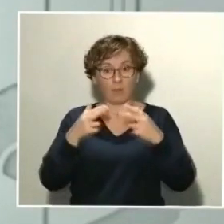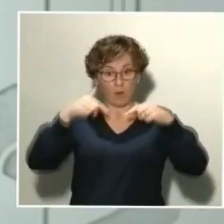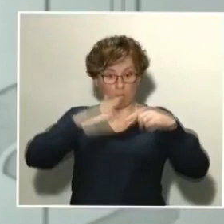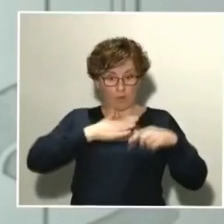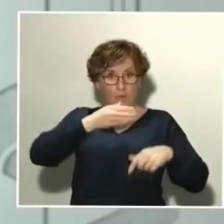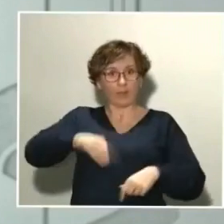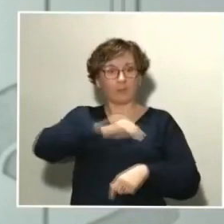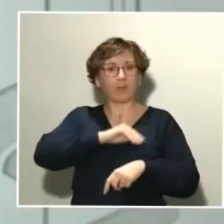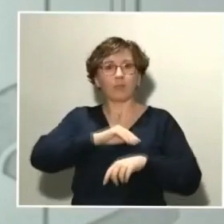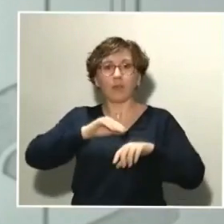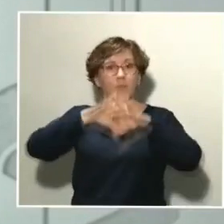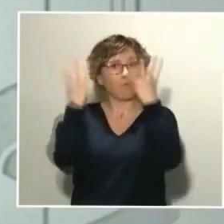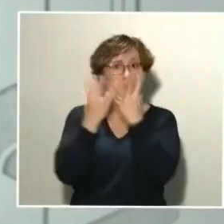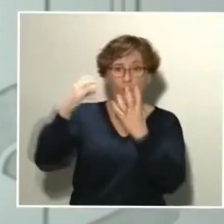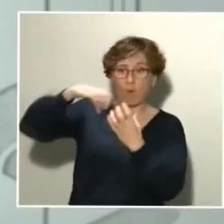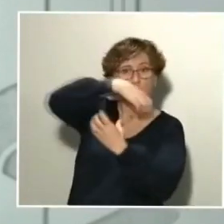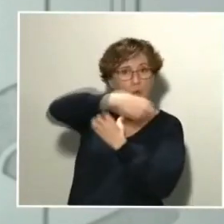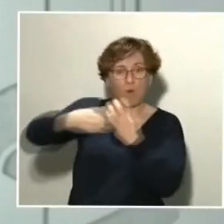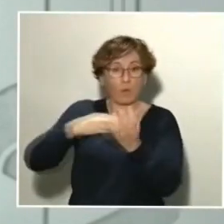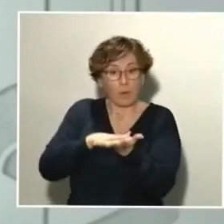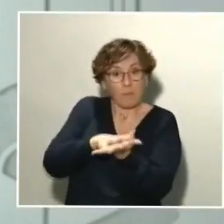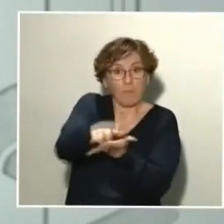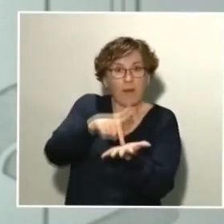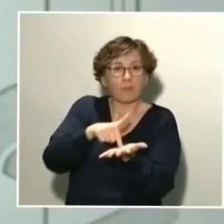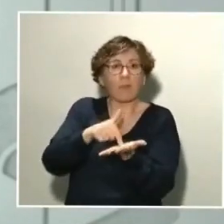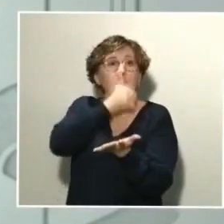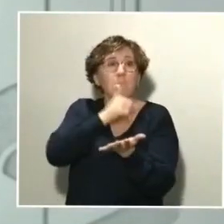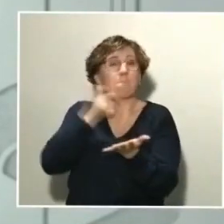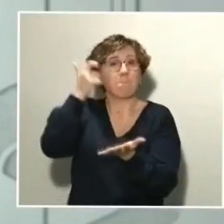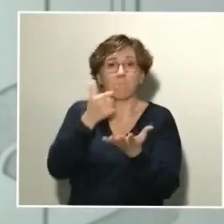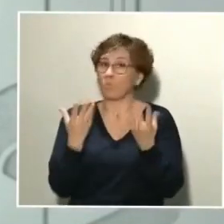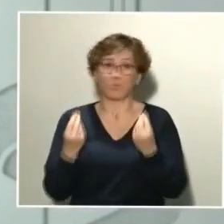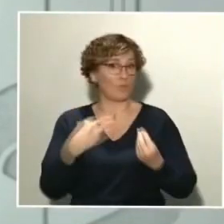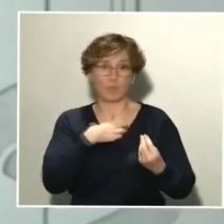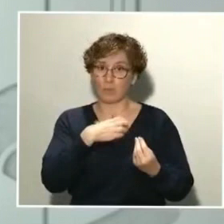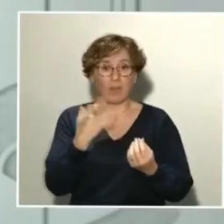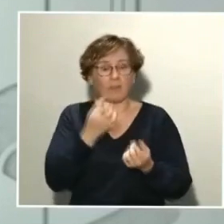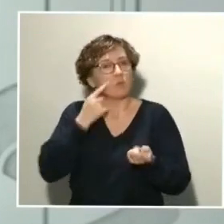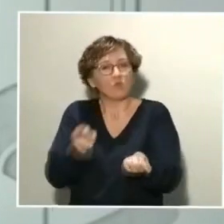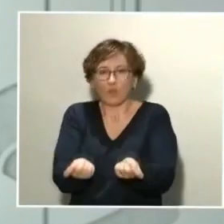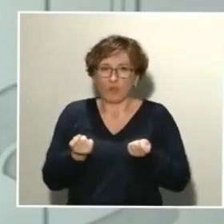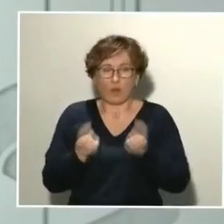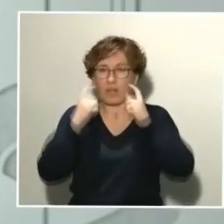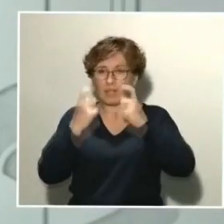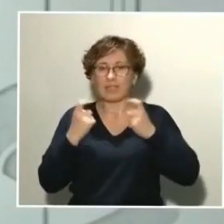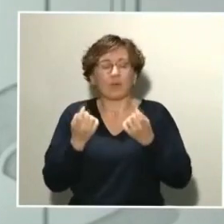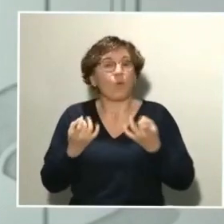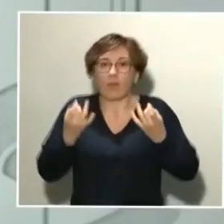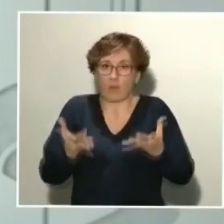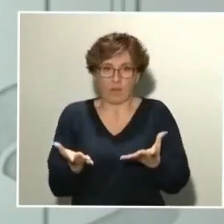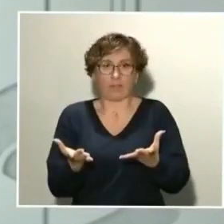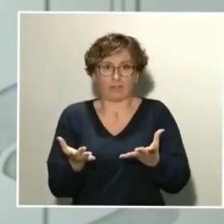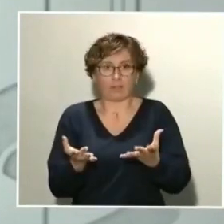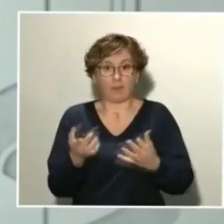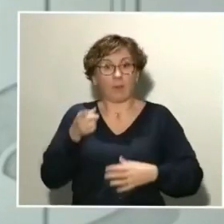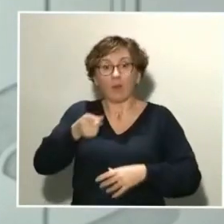del mundo, no se puede aguantar mucho tiempo. Tenemos que conseguir controlarlo y controlarlo cuanto antes. Y eso depende de todos.